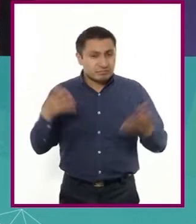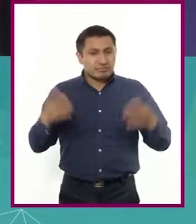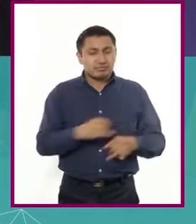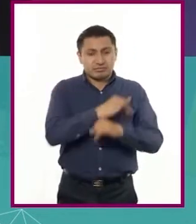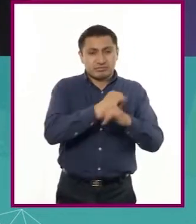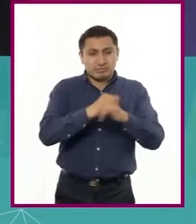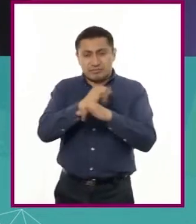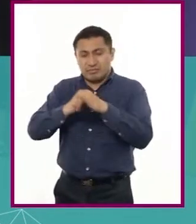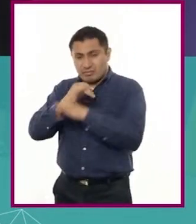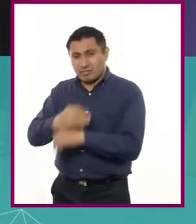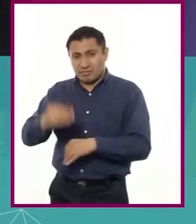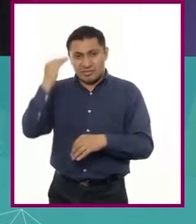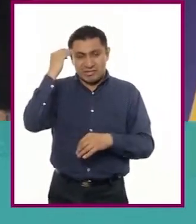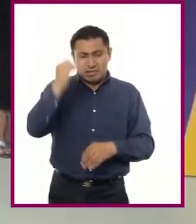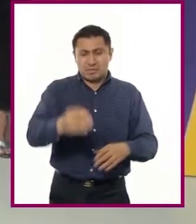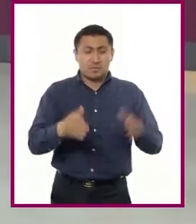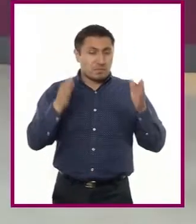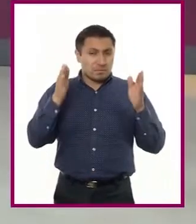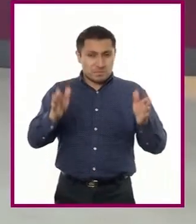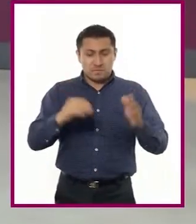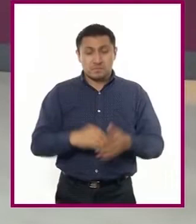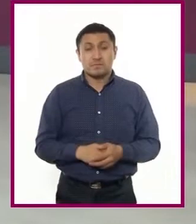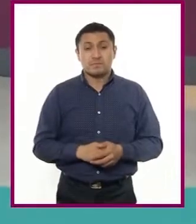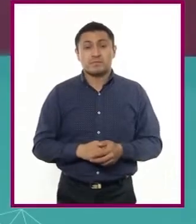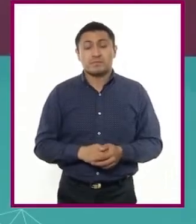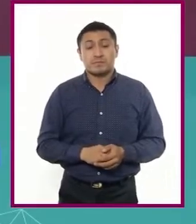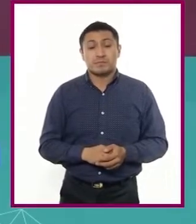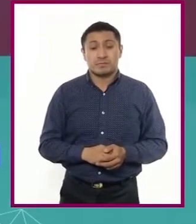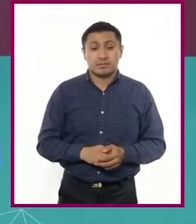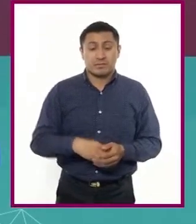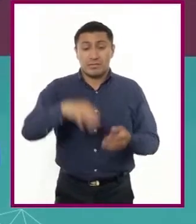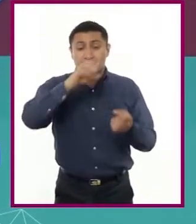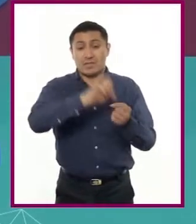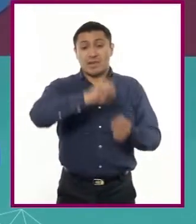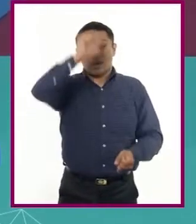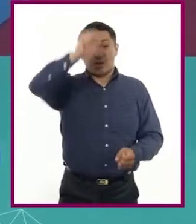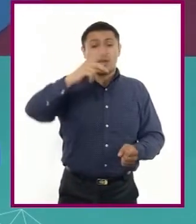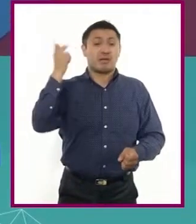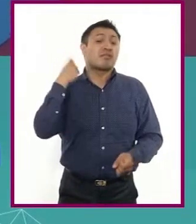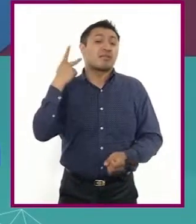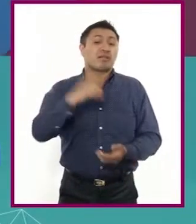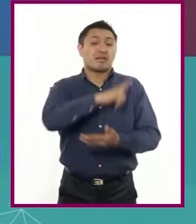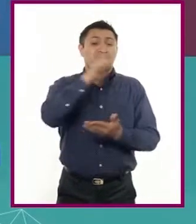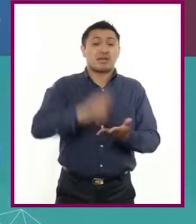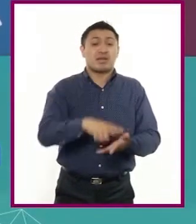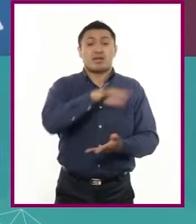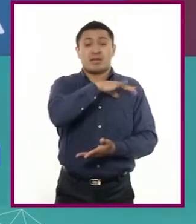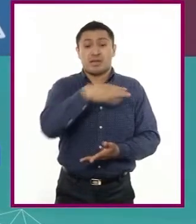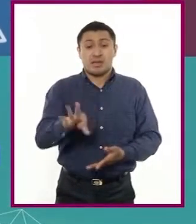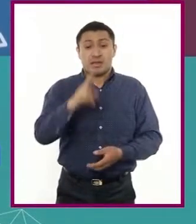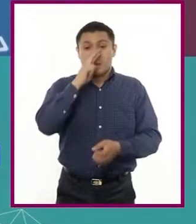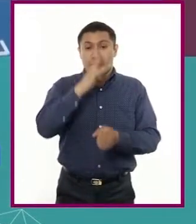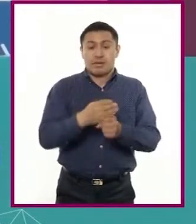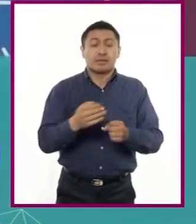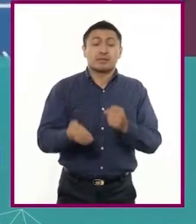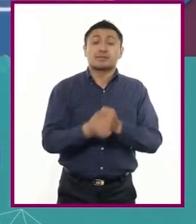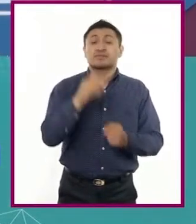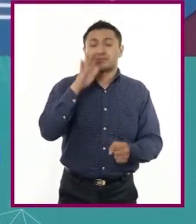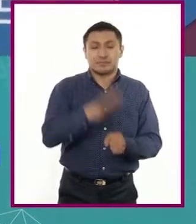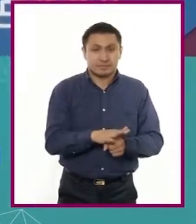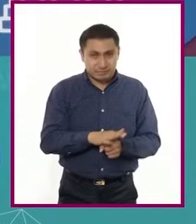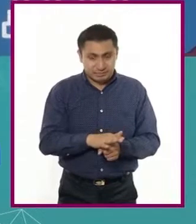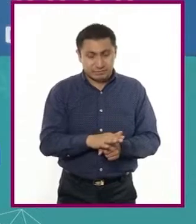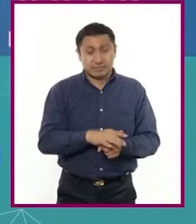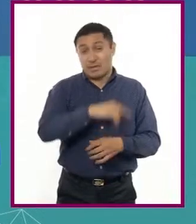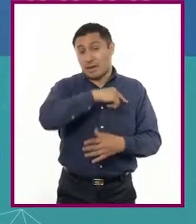durante un determinado tiempo. La Constitución Política y la Ley General de Responsabilidades Administrativas,